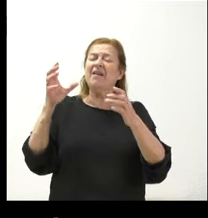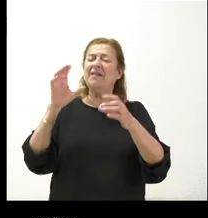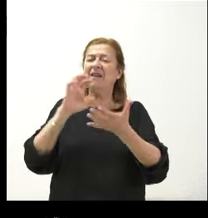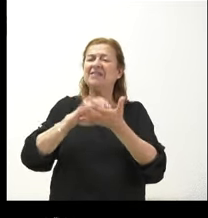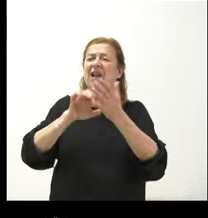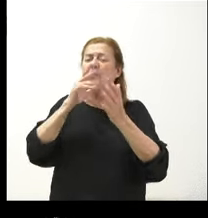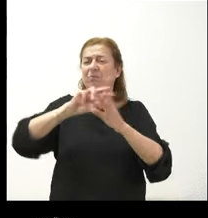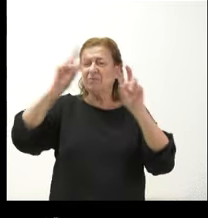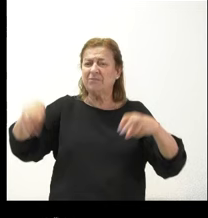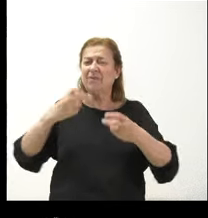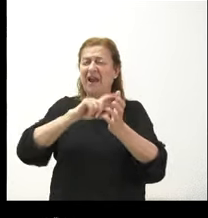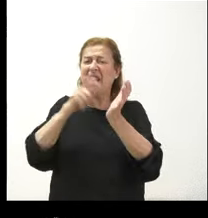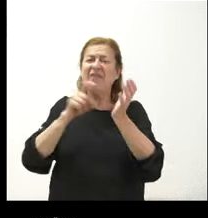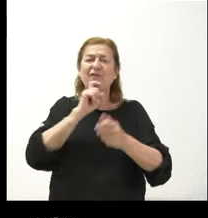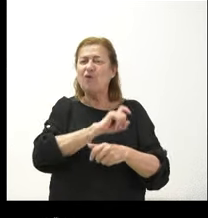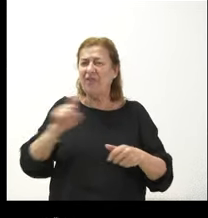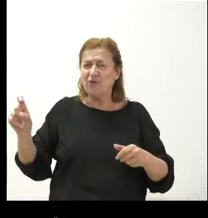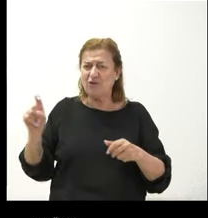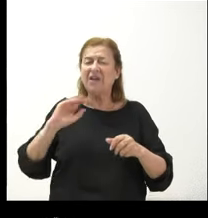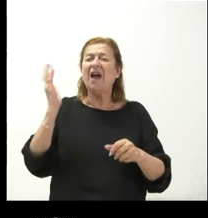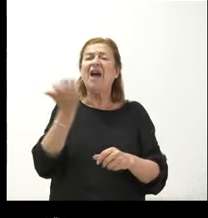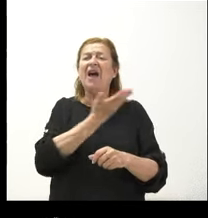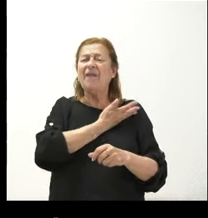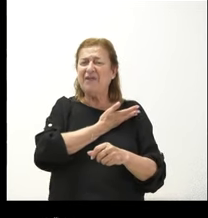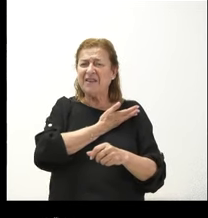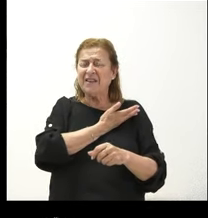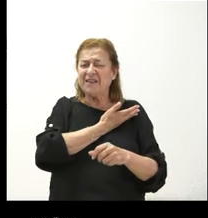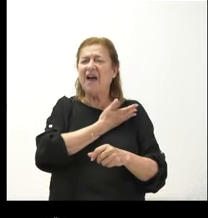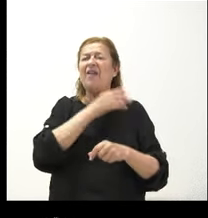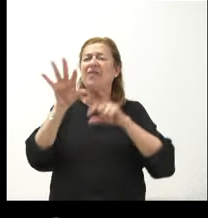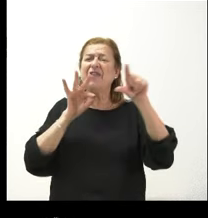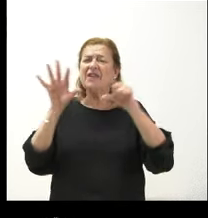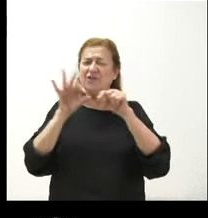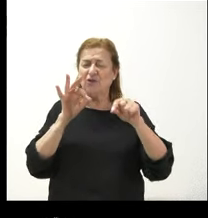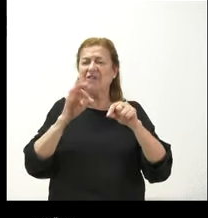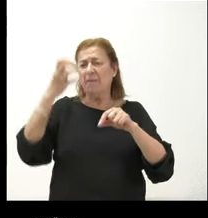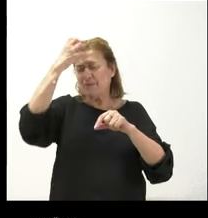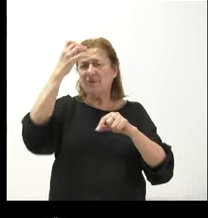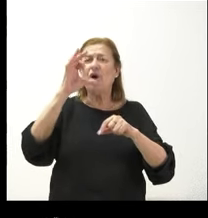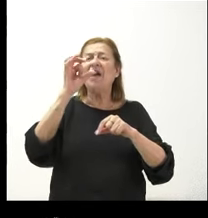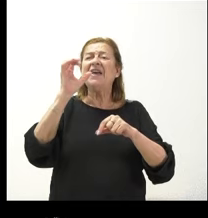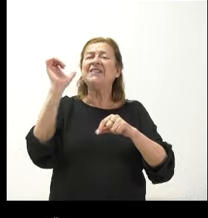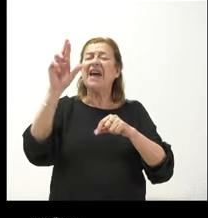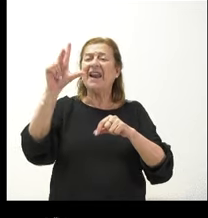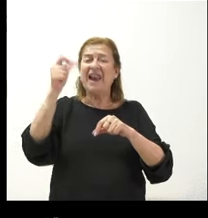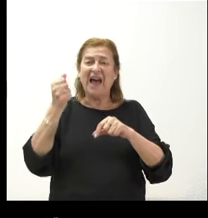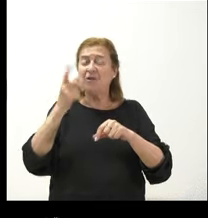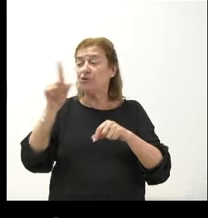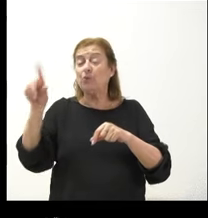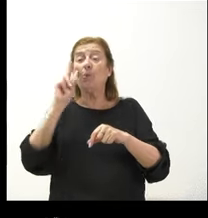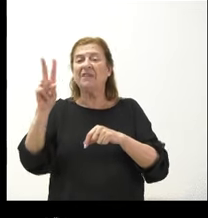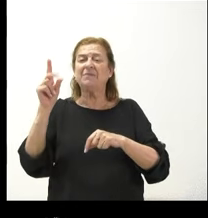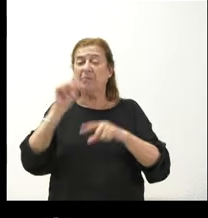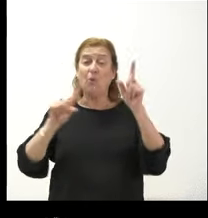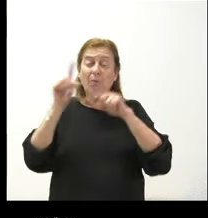la ley de fundaciones que afecta a la composición, bueno, a la toma de decisiones en el patronato del SERLA. No sé si lo ven con preocupación o si quieren